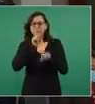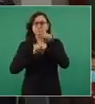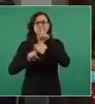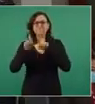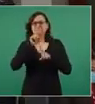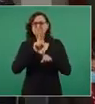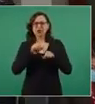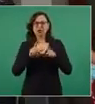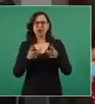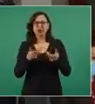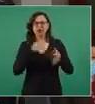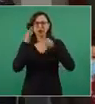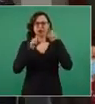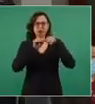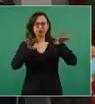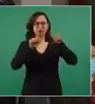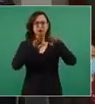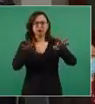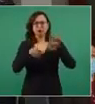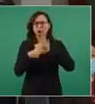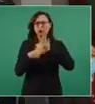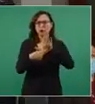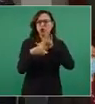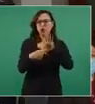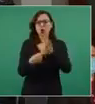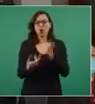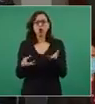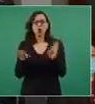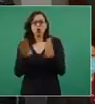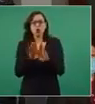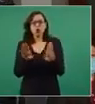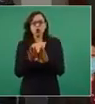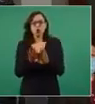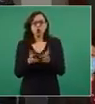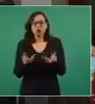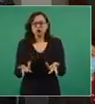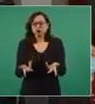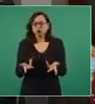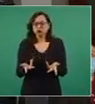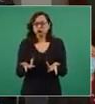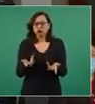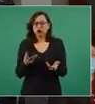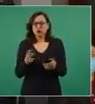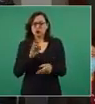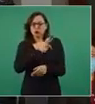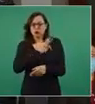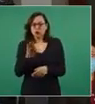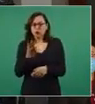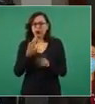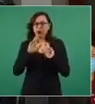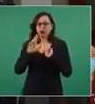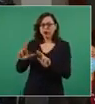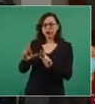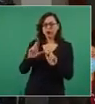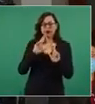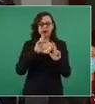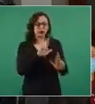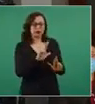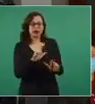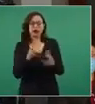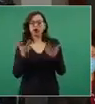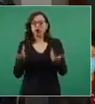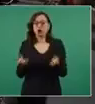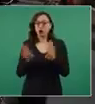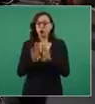formato, si va a ser exactamente como lo acabamos de ver ahora mismo aquí o si van a dar oportunidad de réplica al periodista mencionado con nombre y